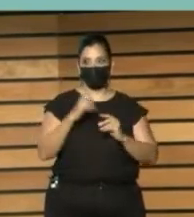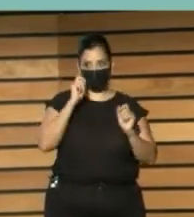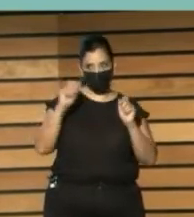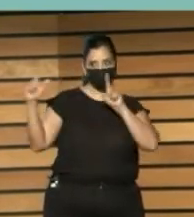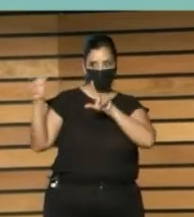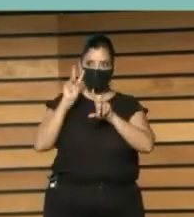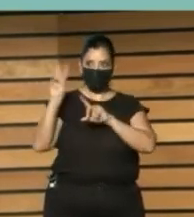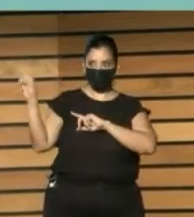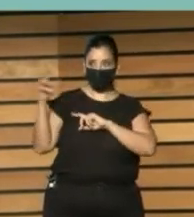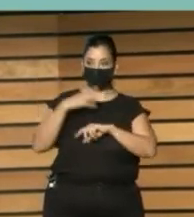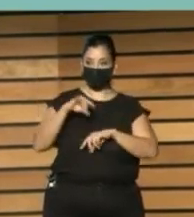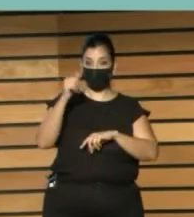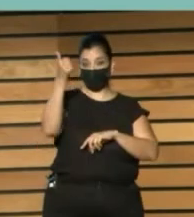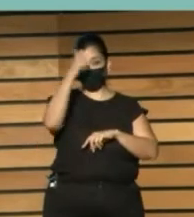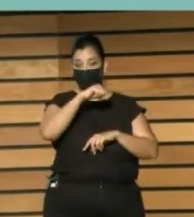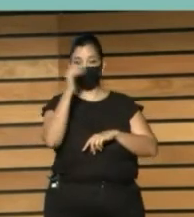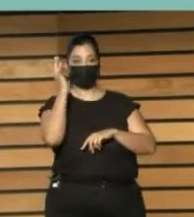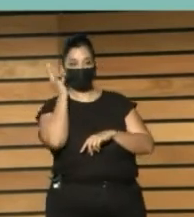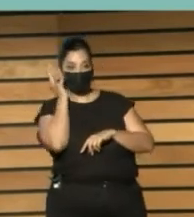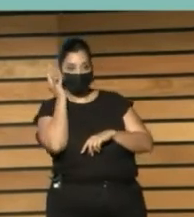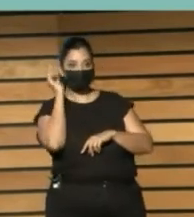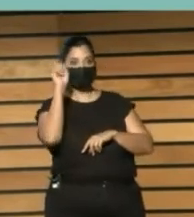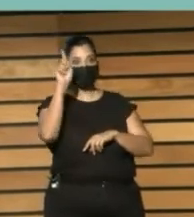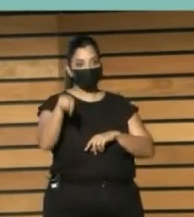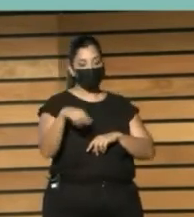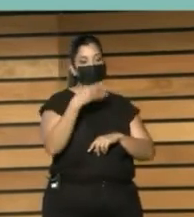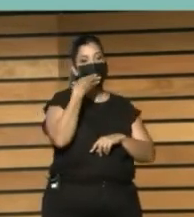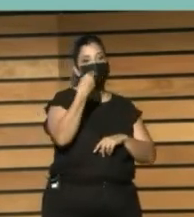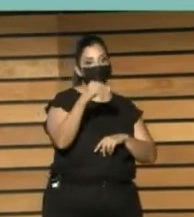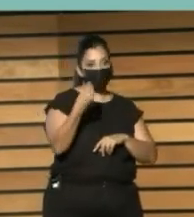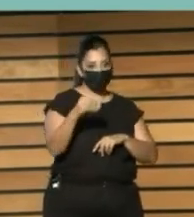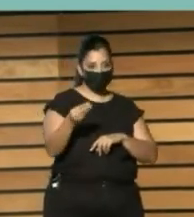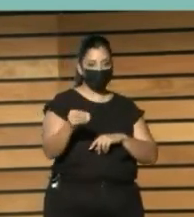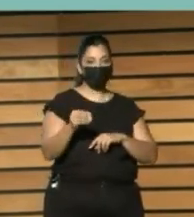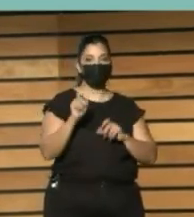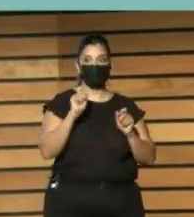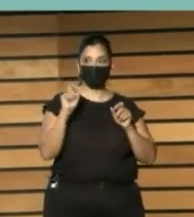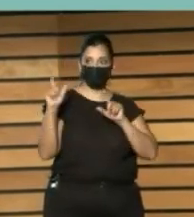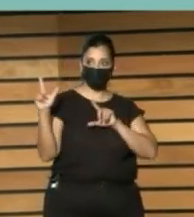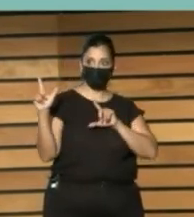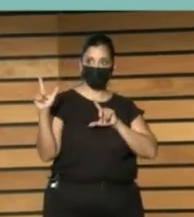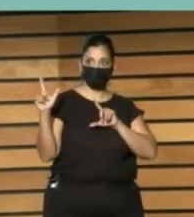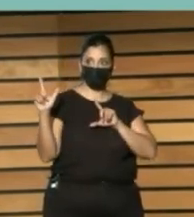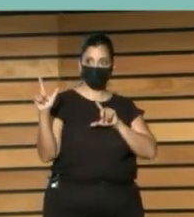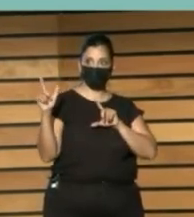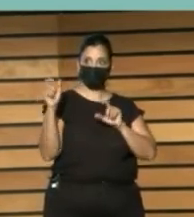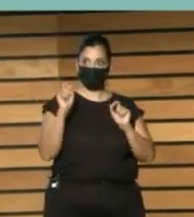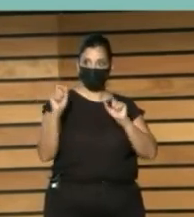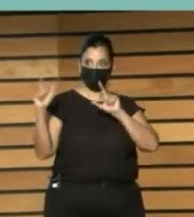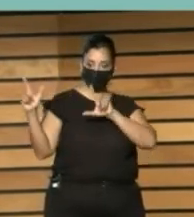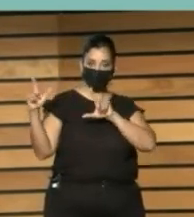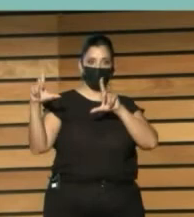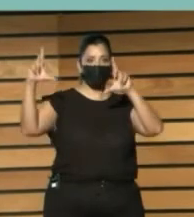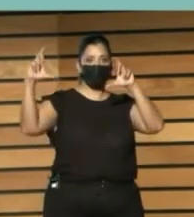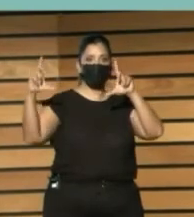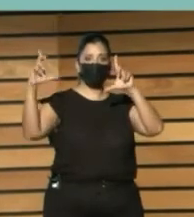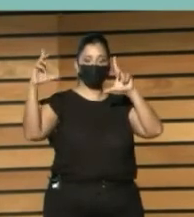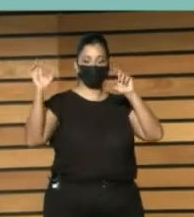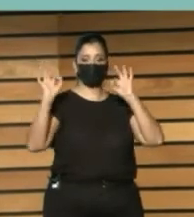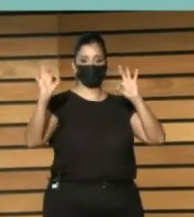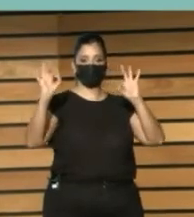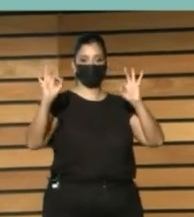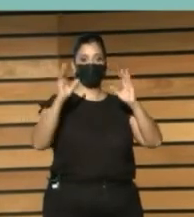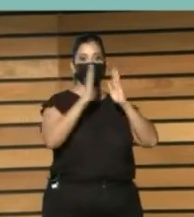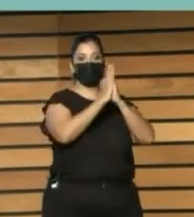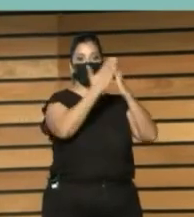Ven Hombres Y mujeres Y ven Un joven Esta foto Por cierto Es de la